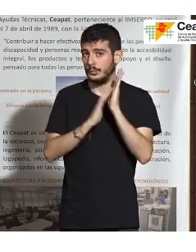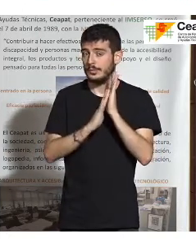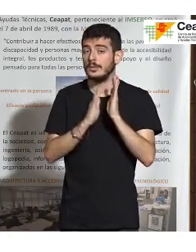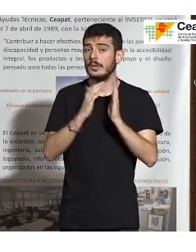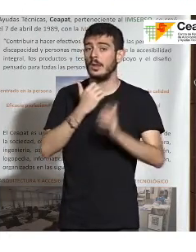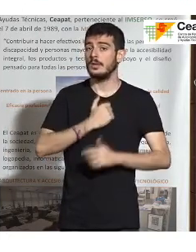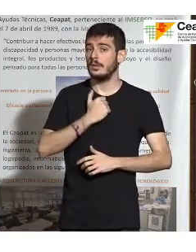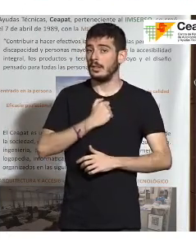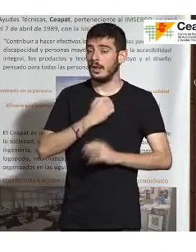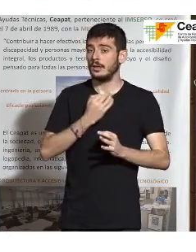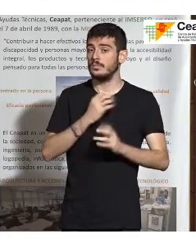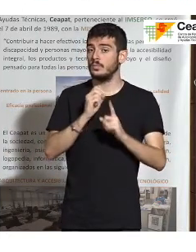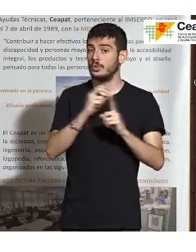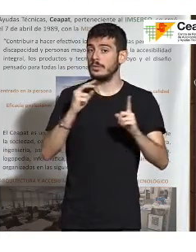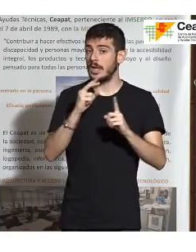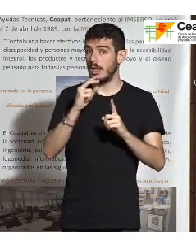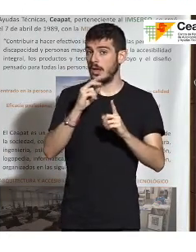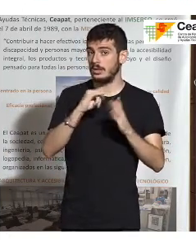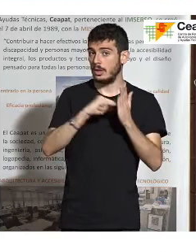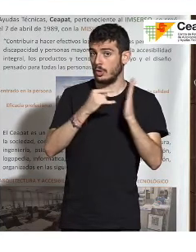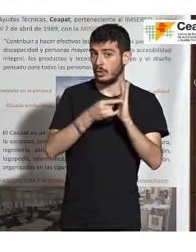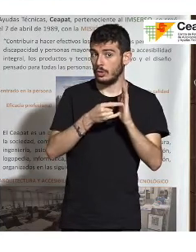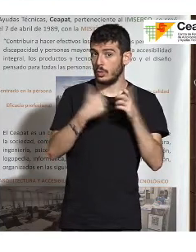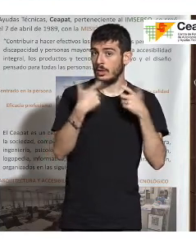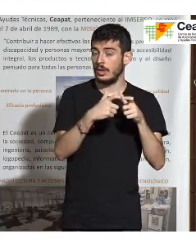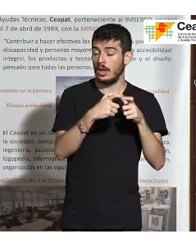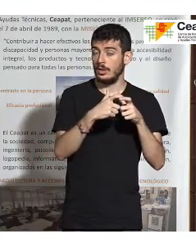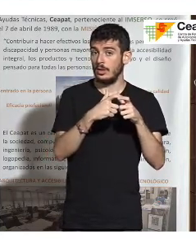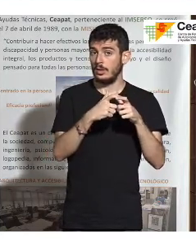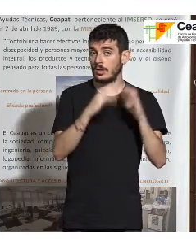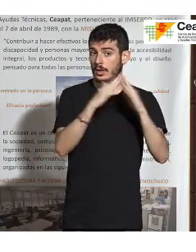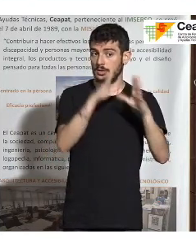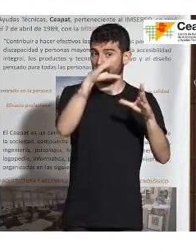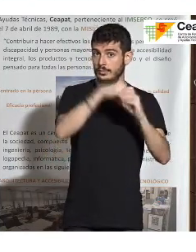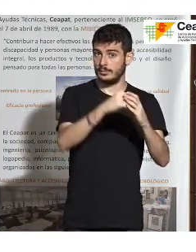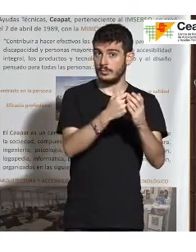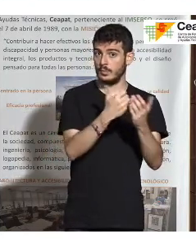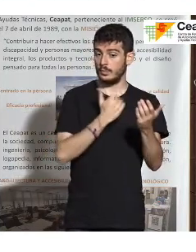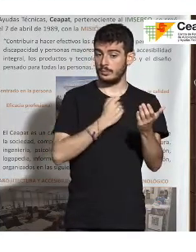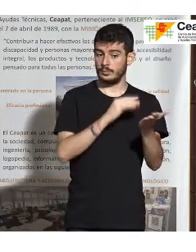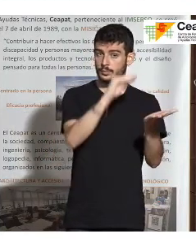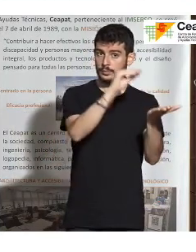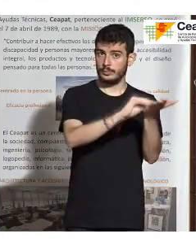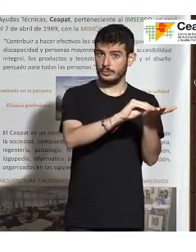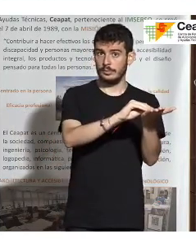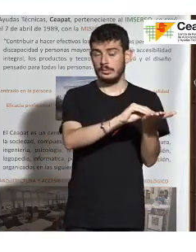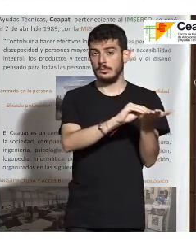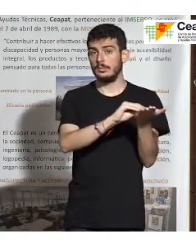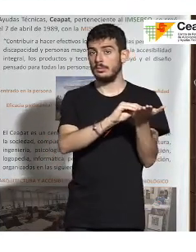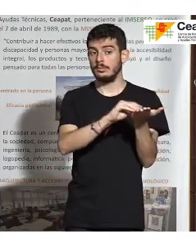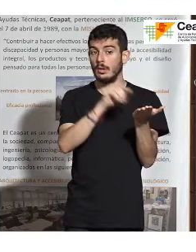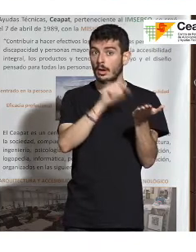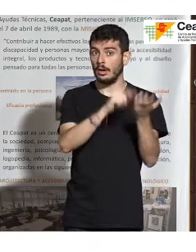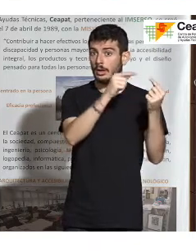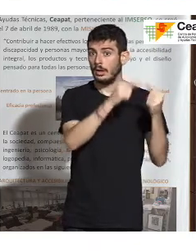está formada desde el punto de vista tecnológico por una unidad domiciliaria, un terminal que se pone en el domicilio de la persona usuaria, en el que se establece a través